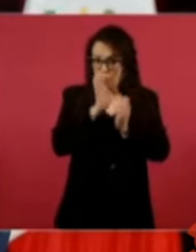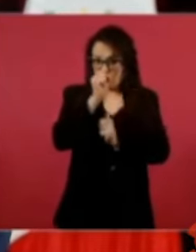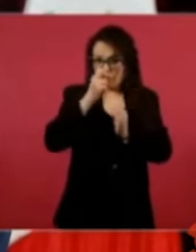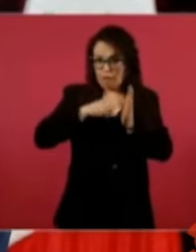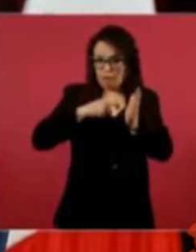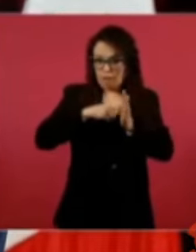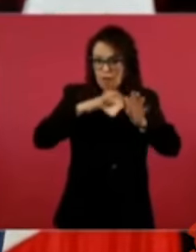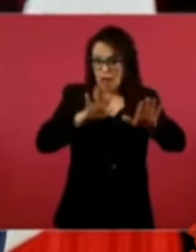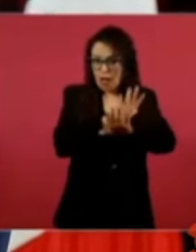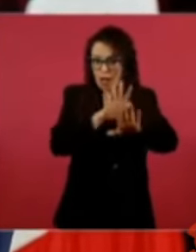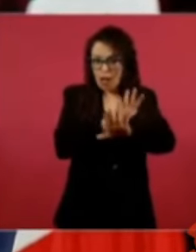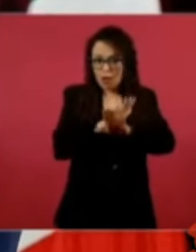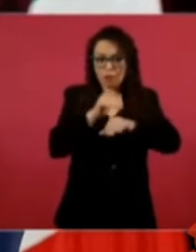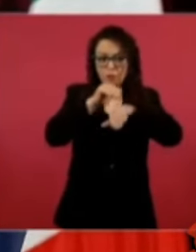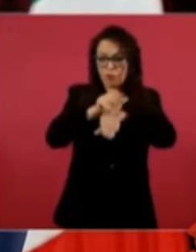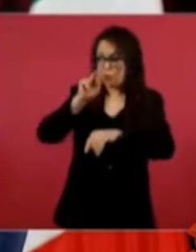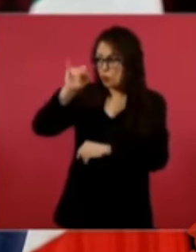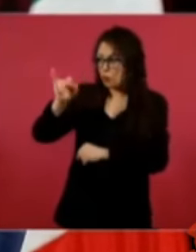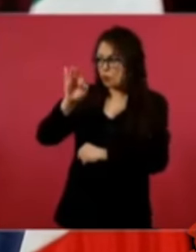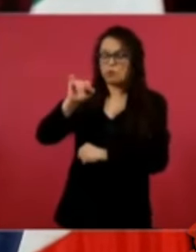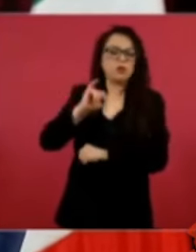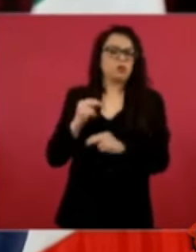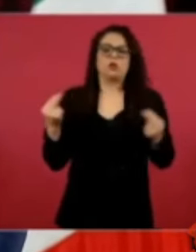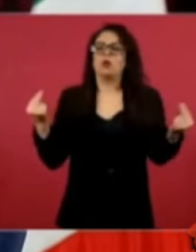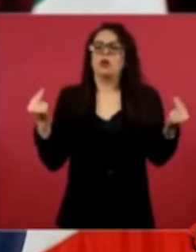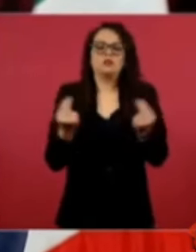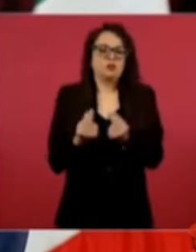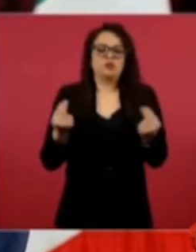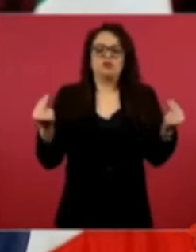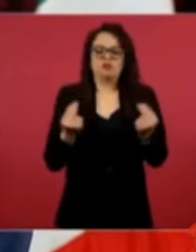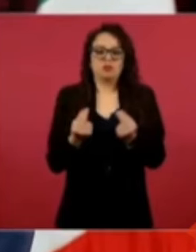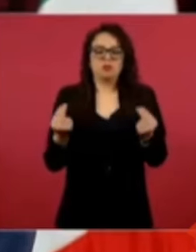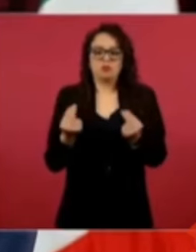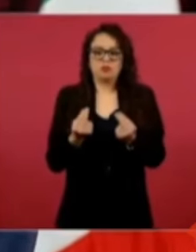ministros, y yo lo celebro que ellos estén entendiendo,